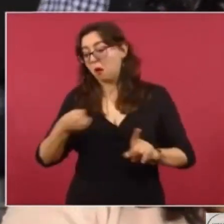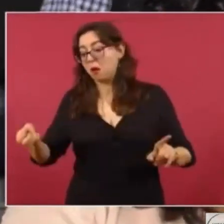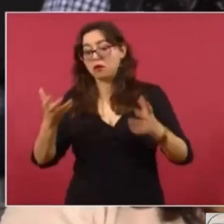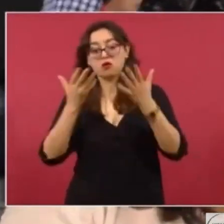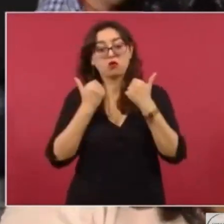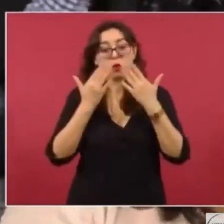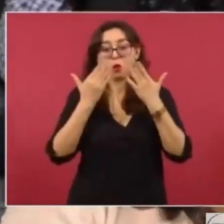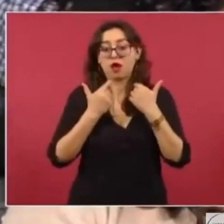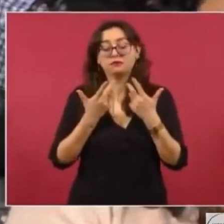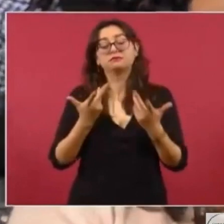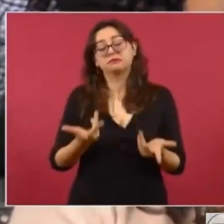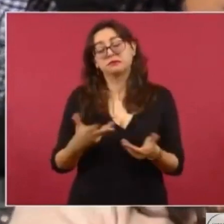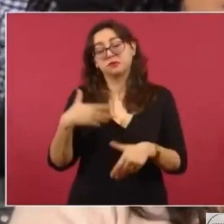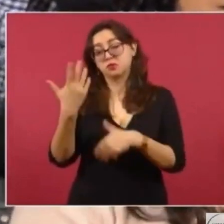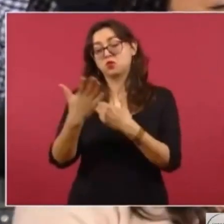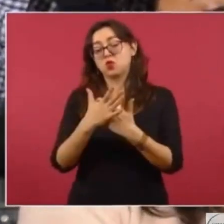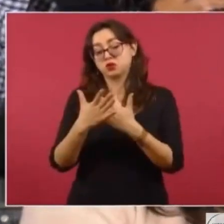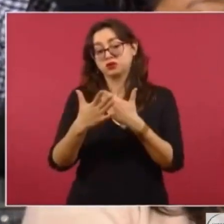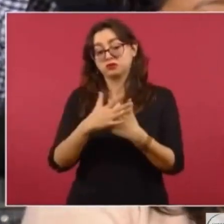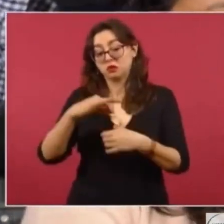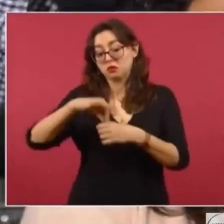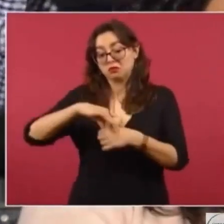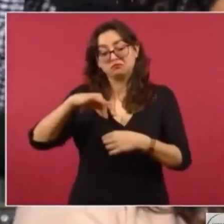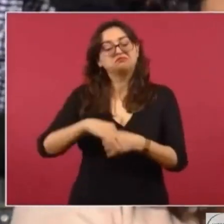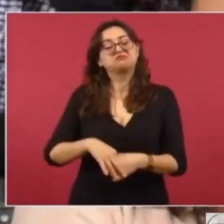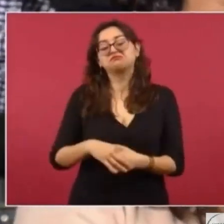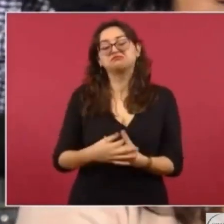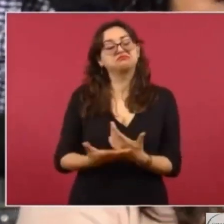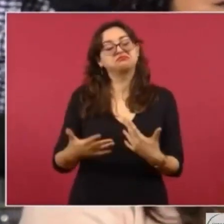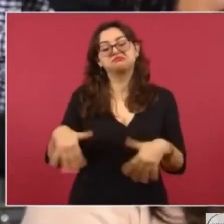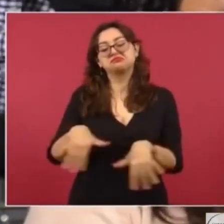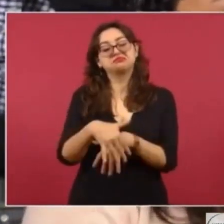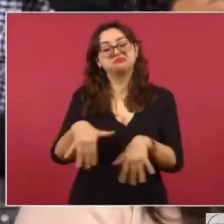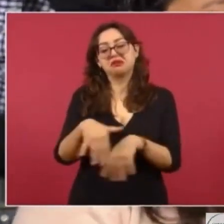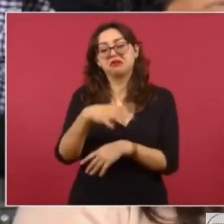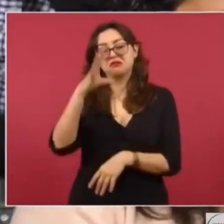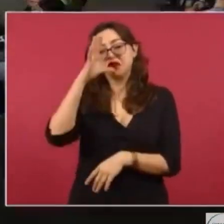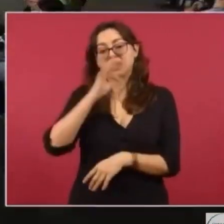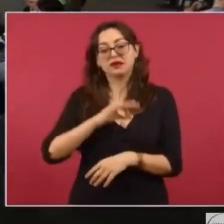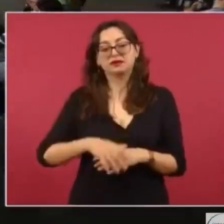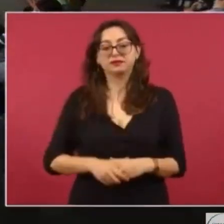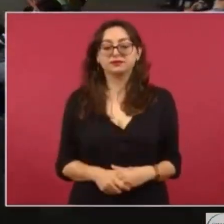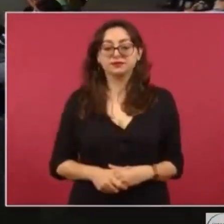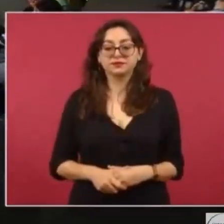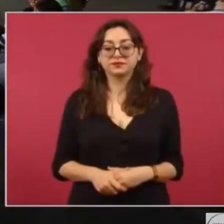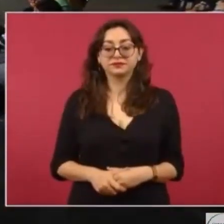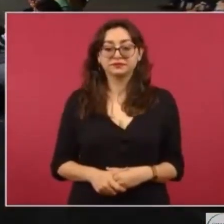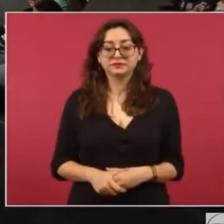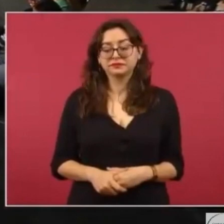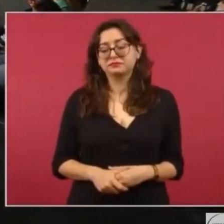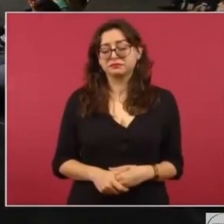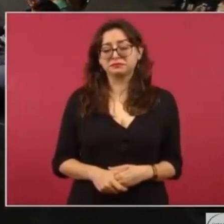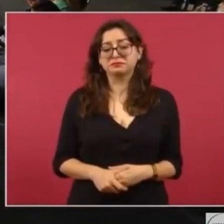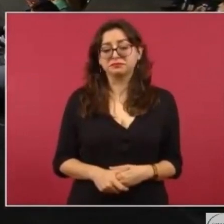todo esto podría poner en riesgo la eficiencia del voto. ¿Qué les puede responder? Gracias. Pues que son lo mismo.